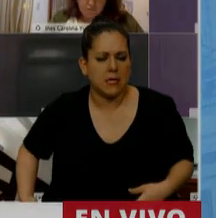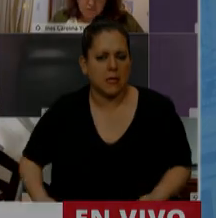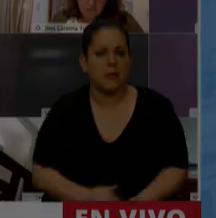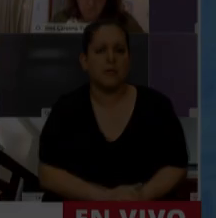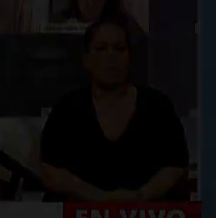diputada.